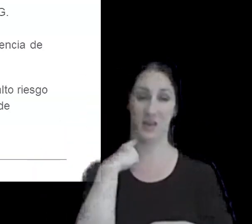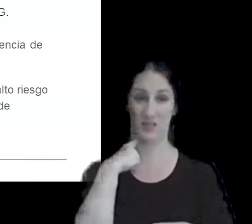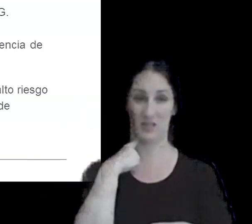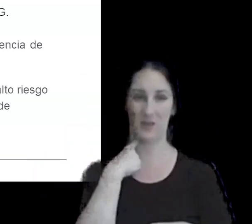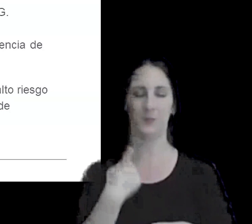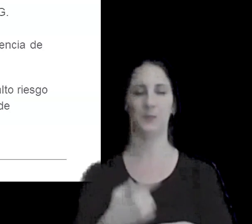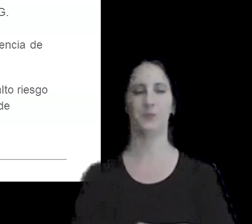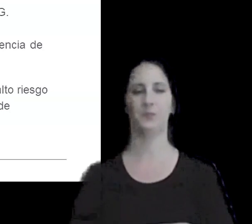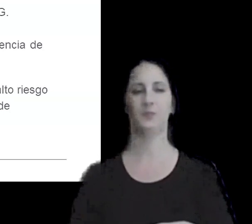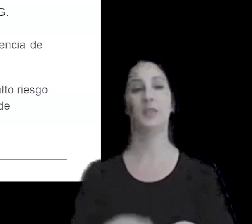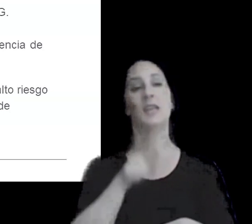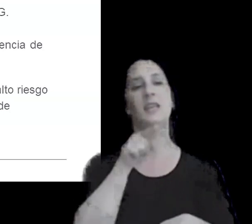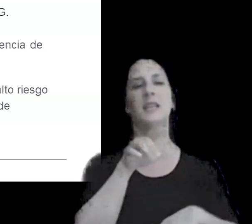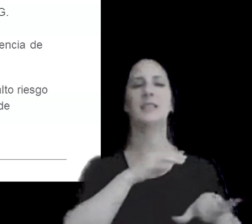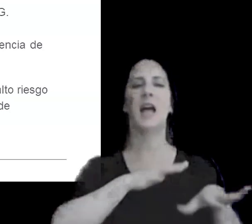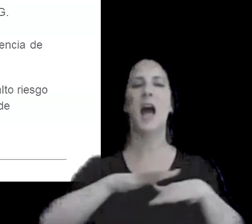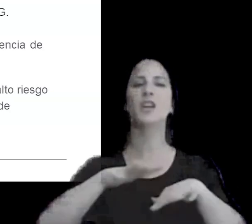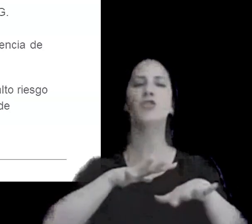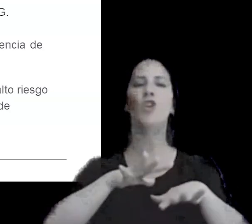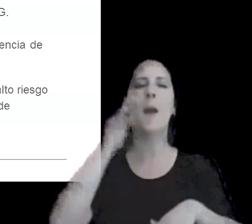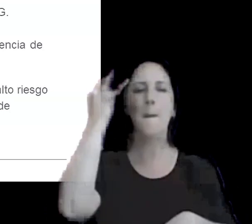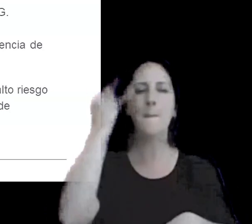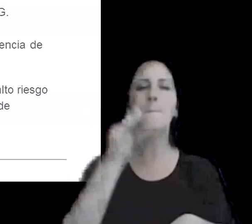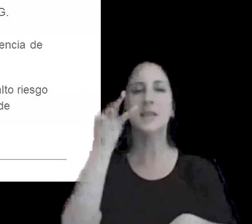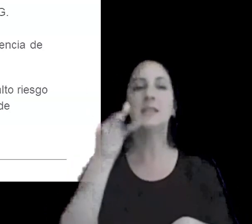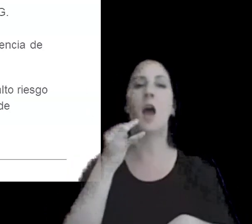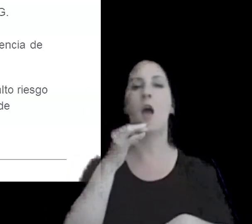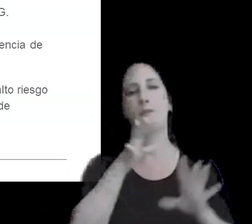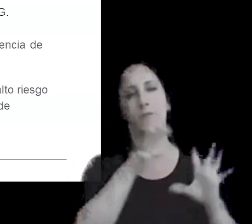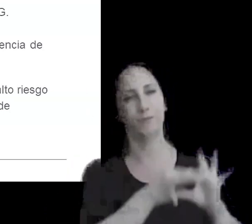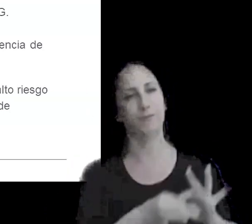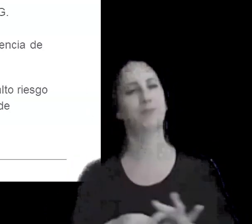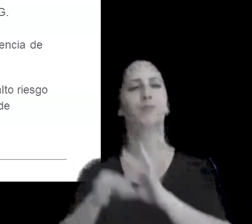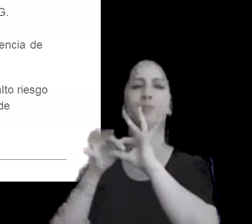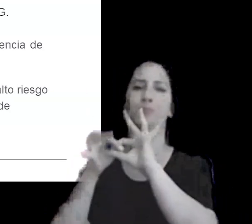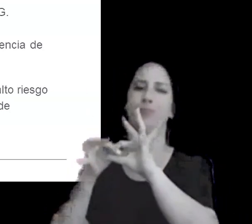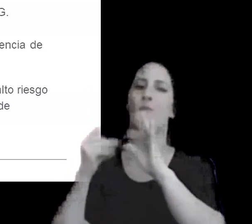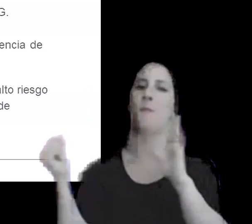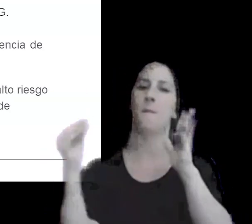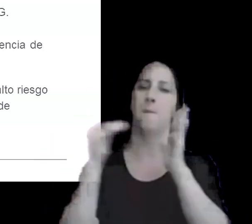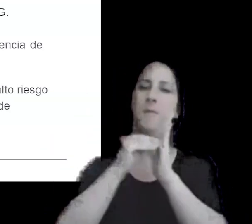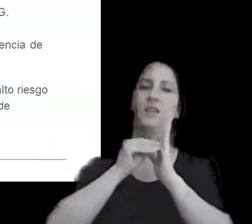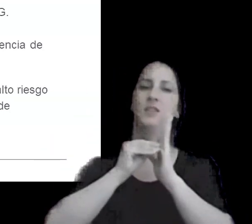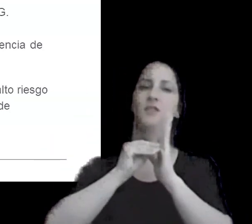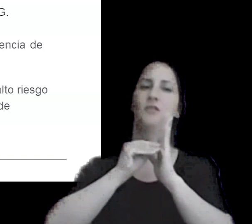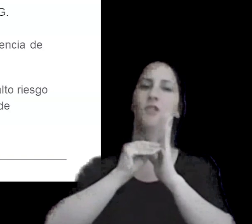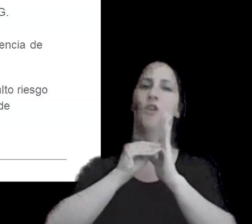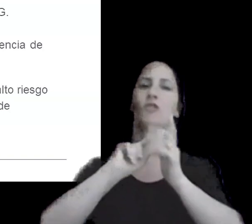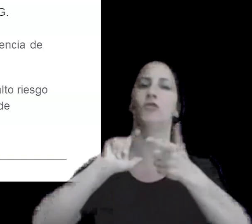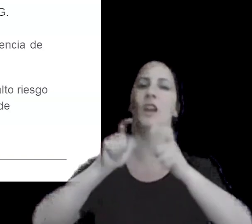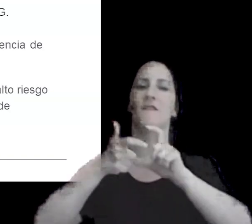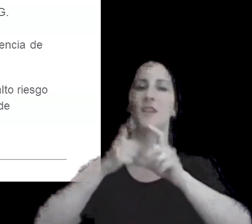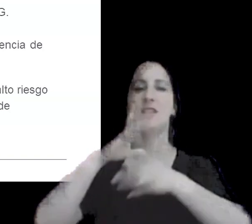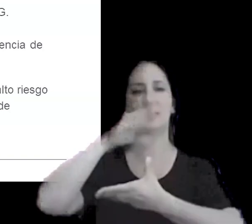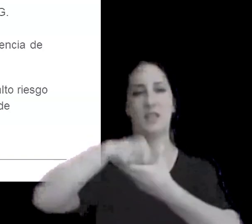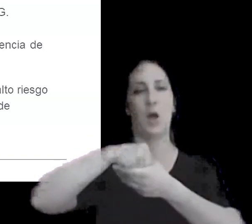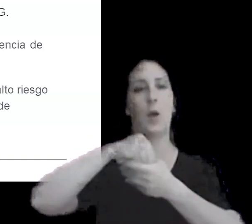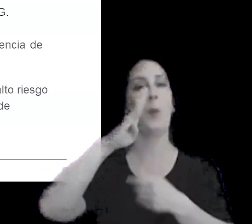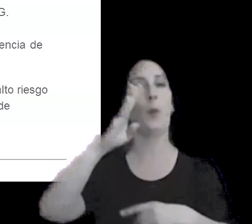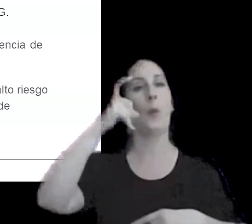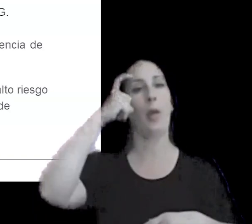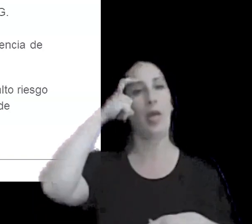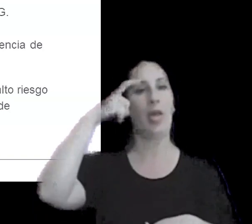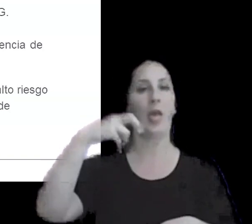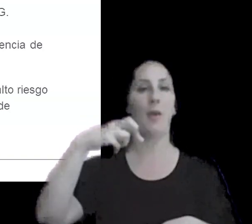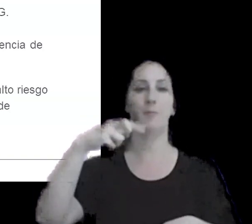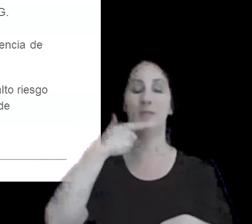que son las acciones específicamente que remiten a precio de transferencia dentro del marco BEPS y